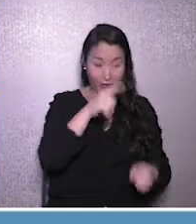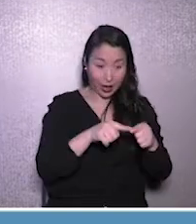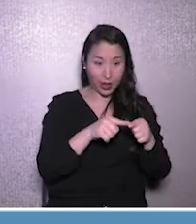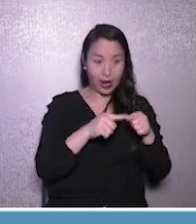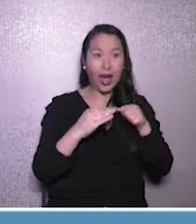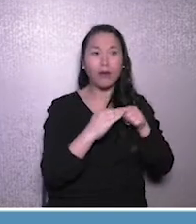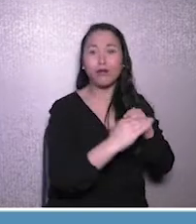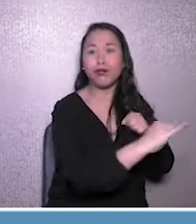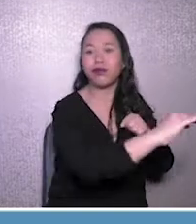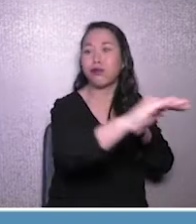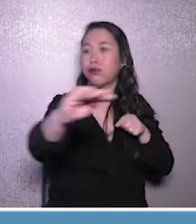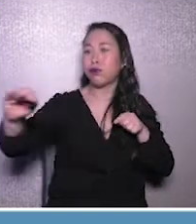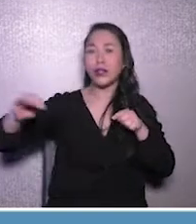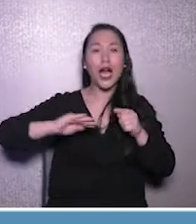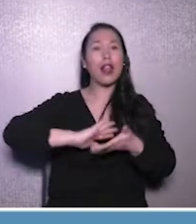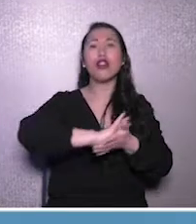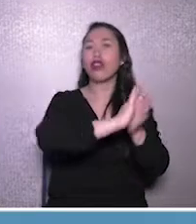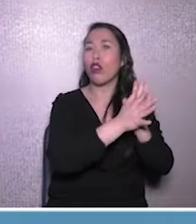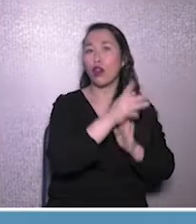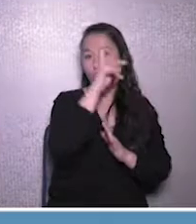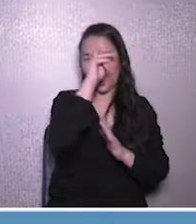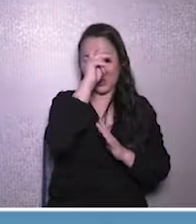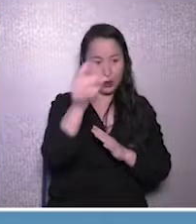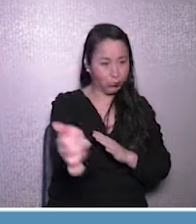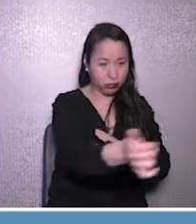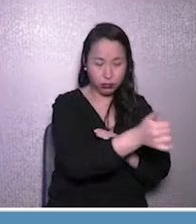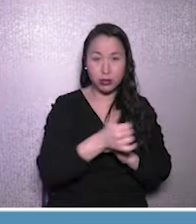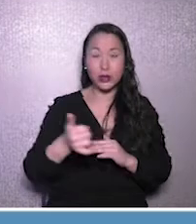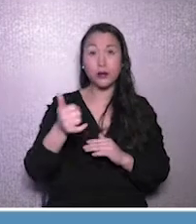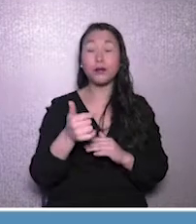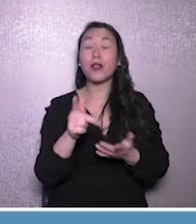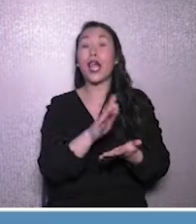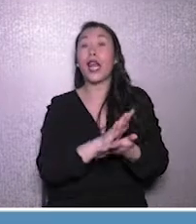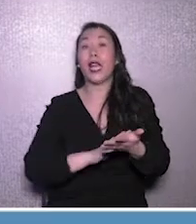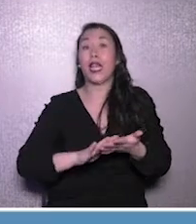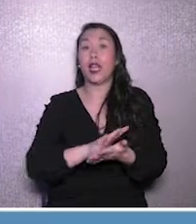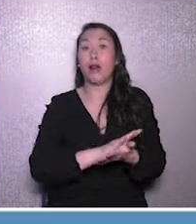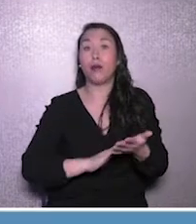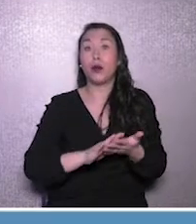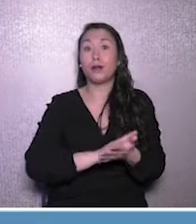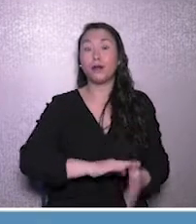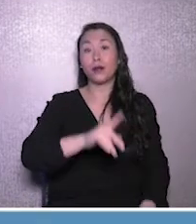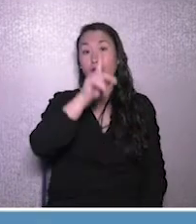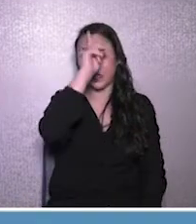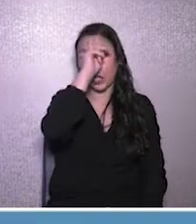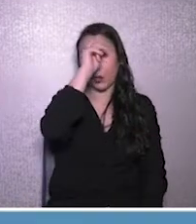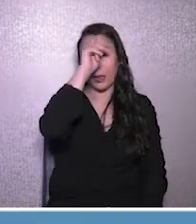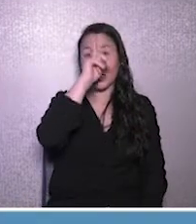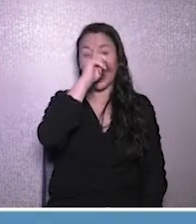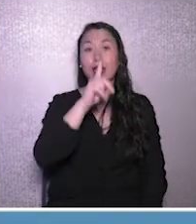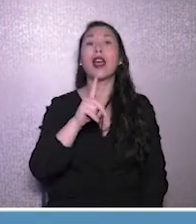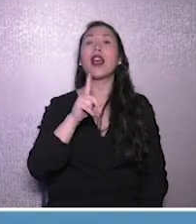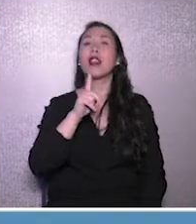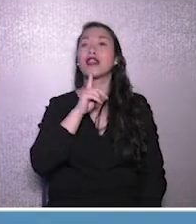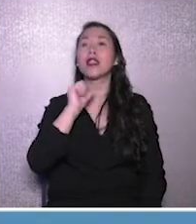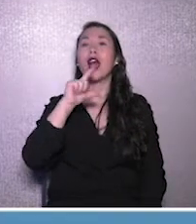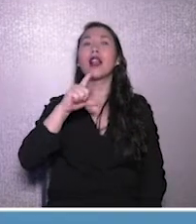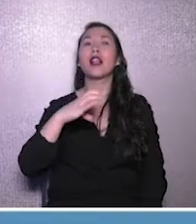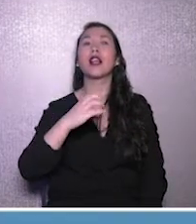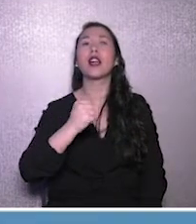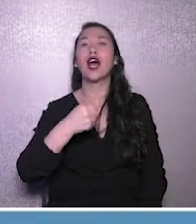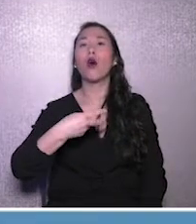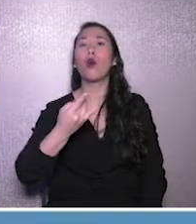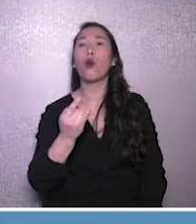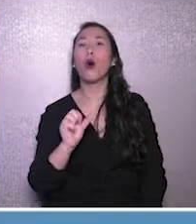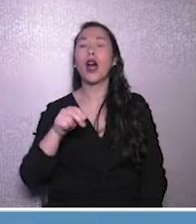toda la capacidad hospitalaria que tenemos en Chile. El ejemplo del Hospital Las Higueras de Talcahuano. ¿Cómo fueron capaces de ir